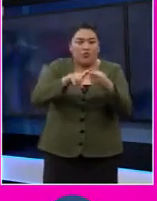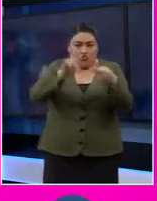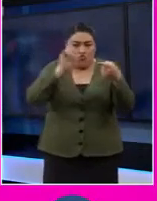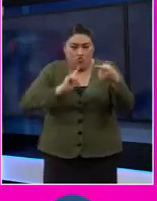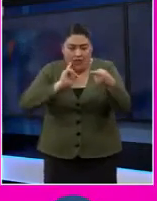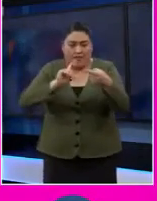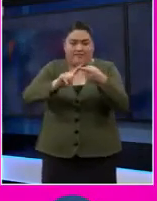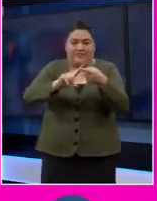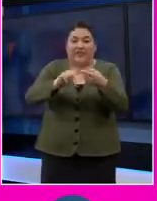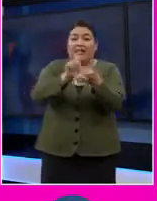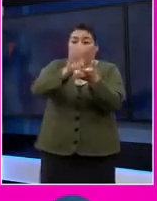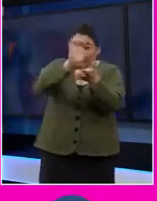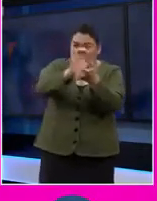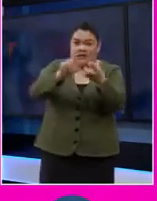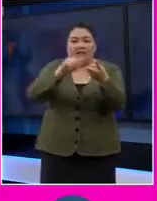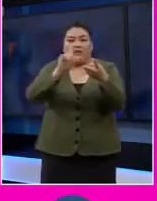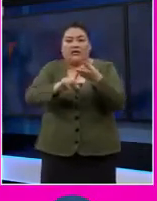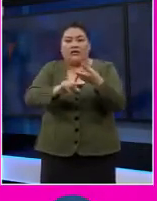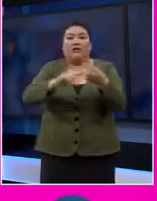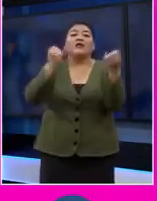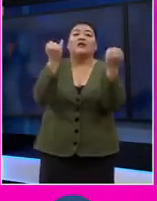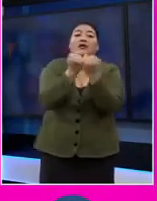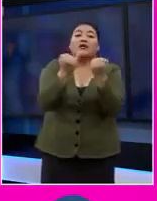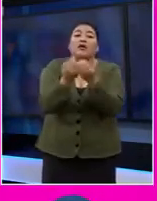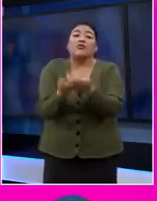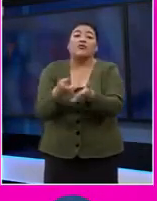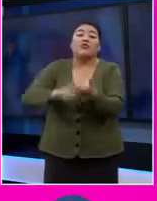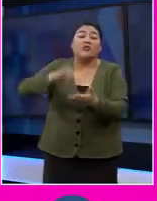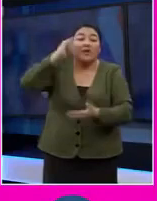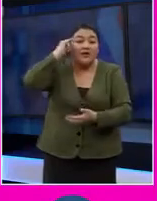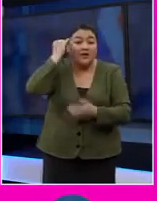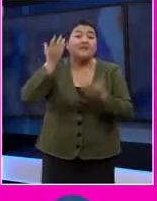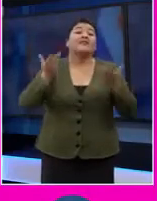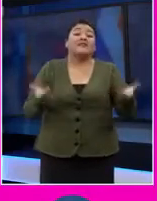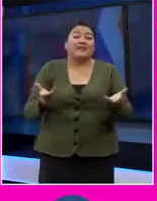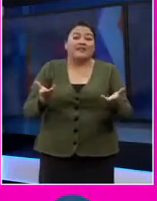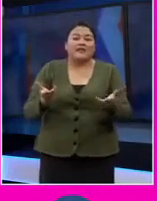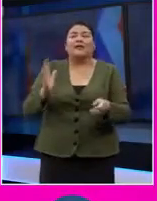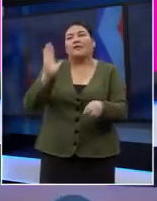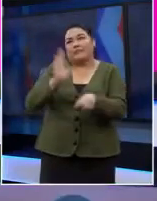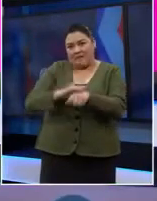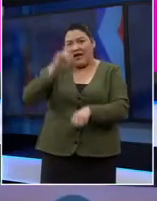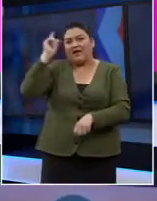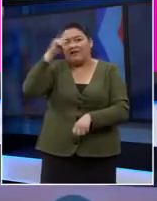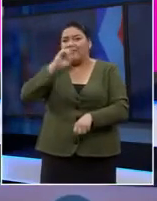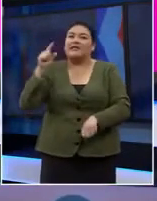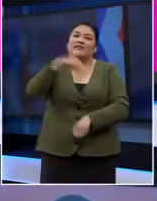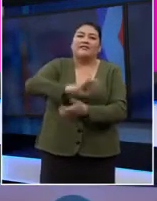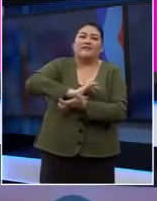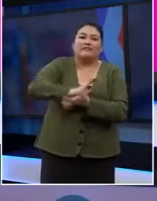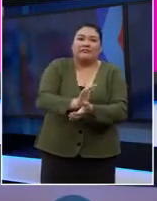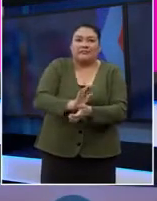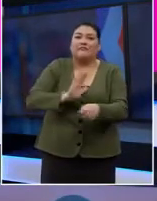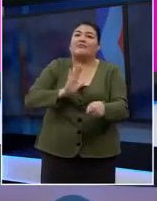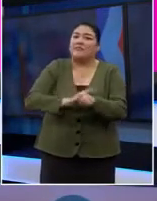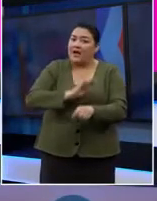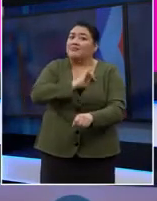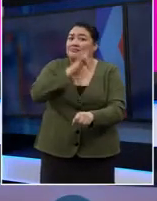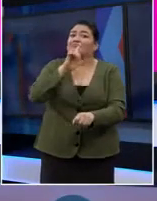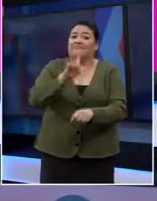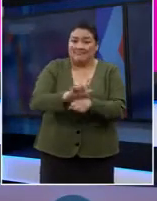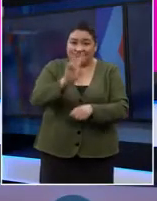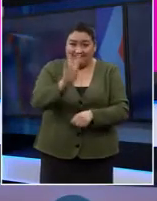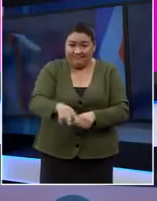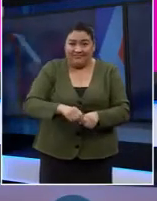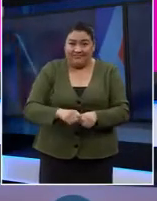con discapacidad y además eres una persona indígena, vas a tener una circunstancia de discriminación muy particular que no